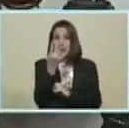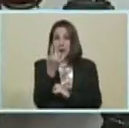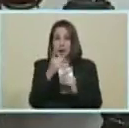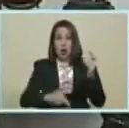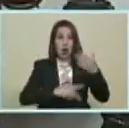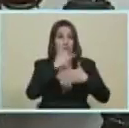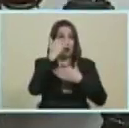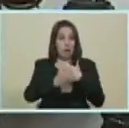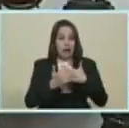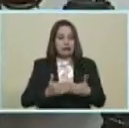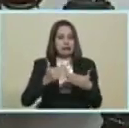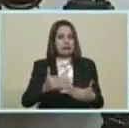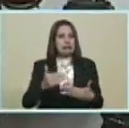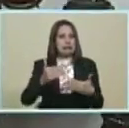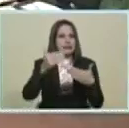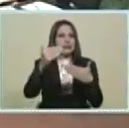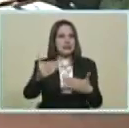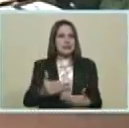plan conejo Avanza